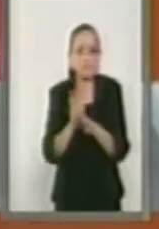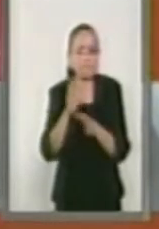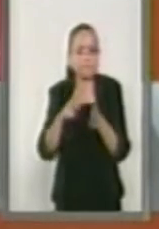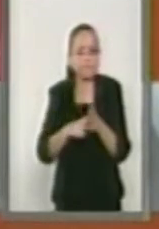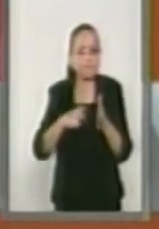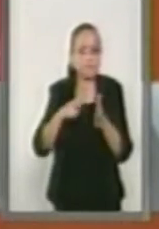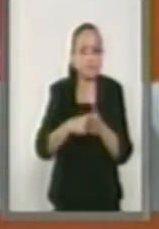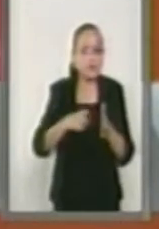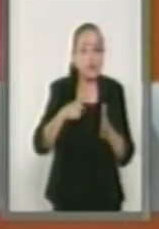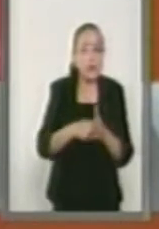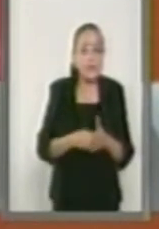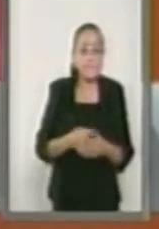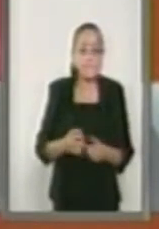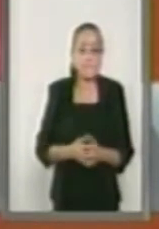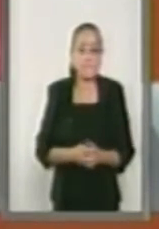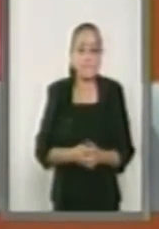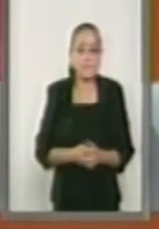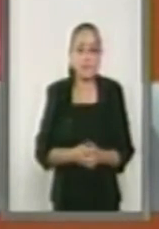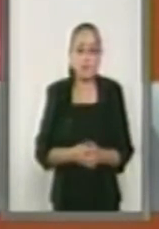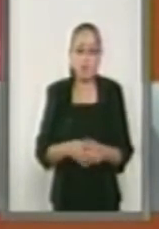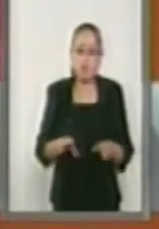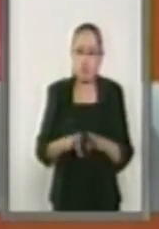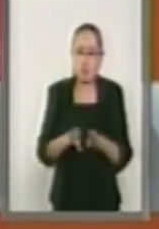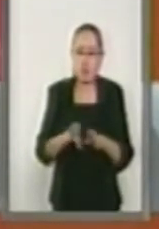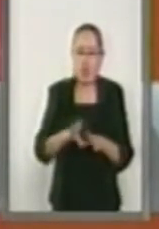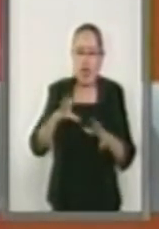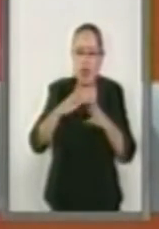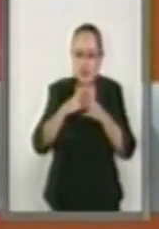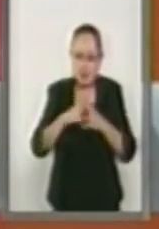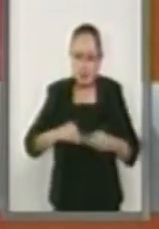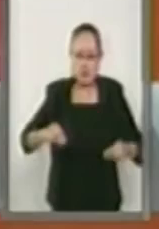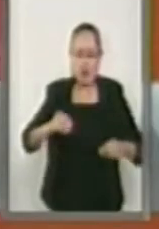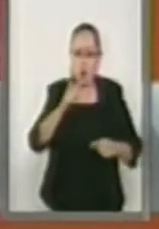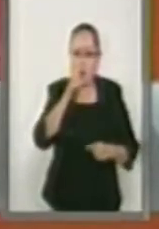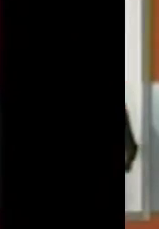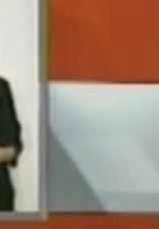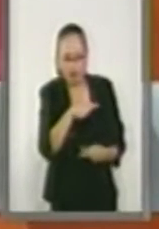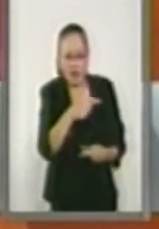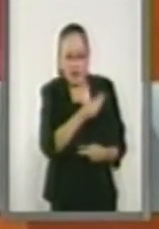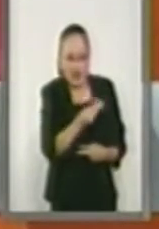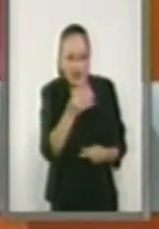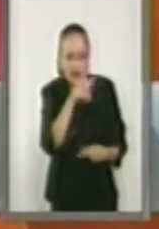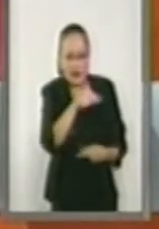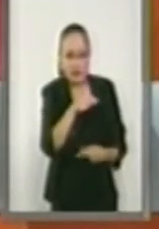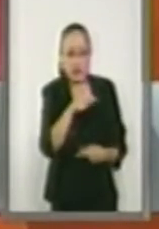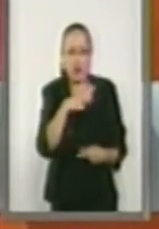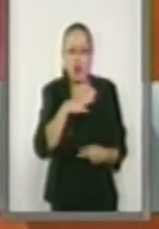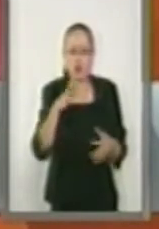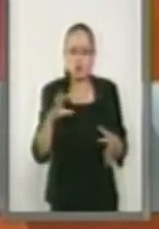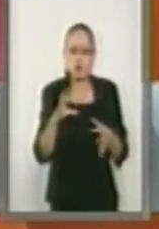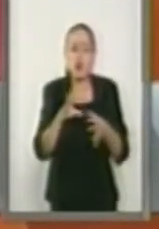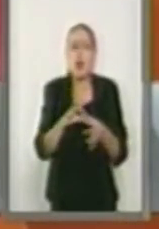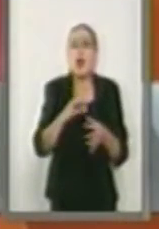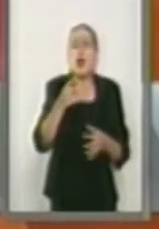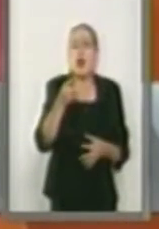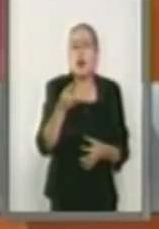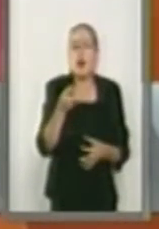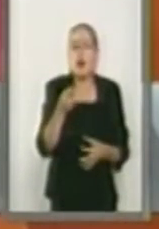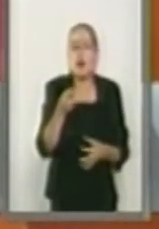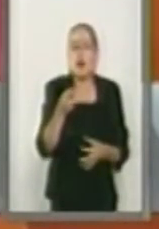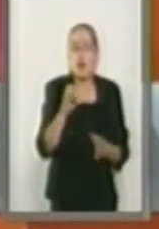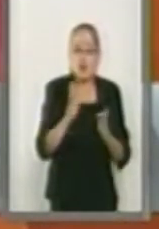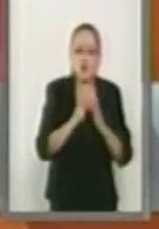ya fuera de acabar con luz y fuerza con un golpe del Estado. Ajustó el mecanismo para que